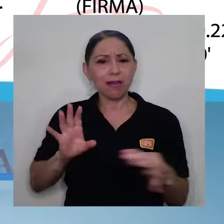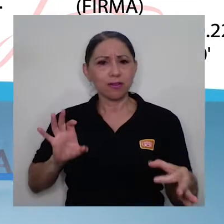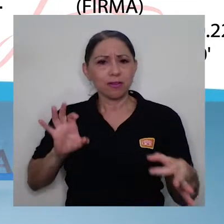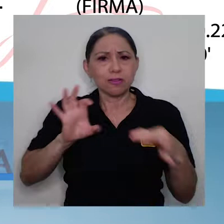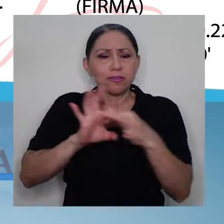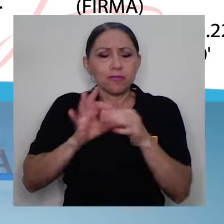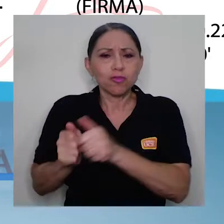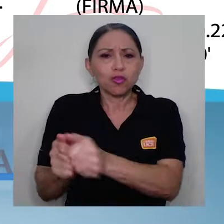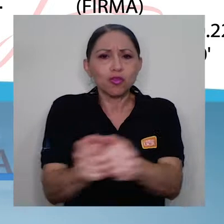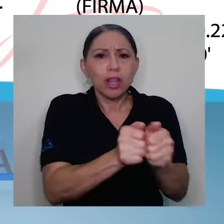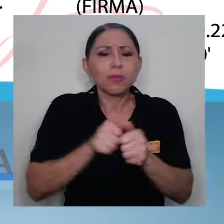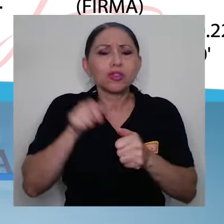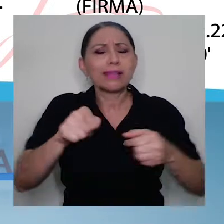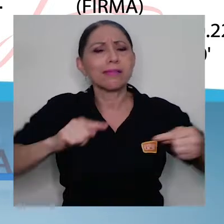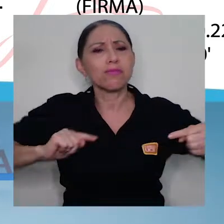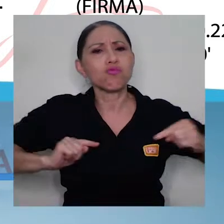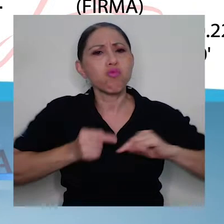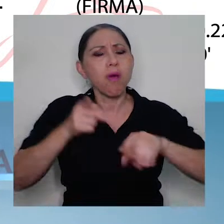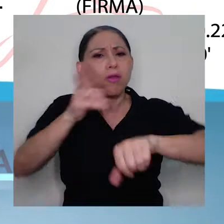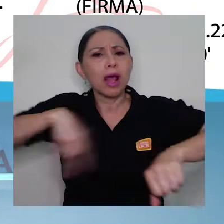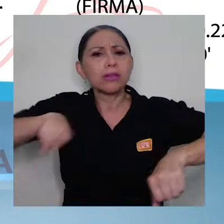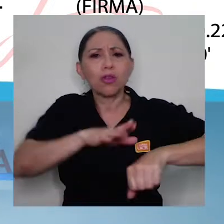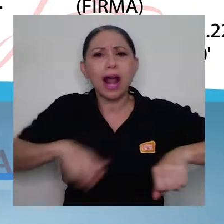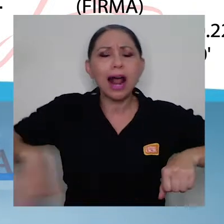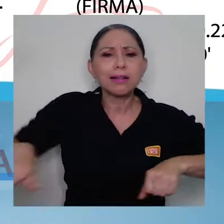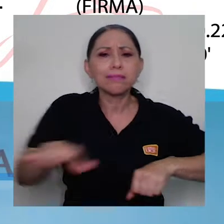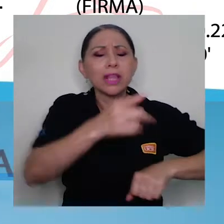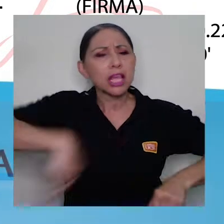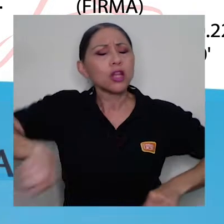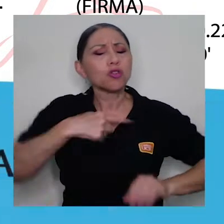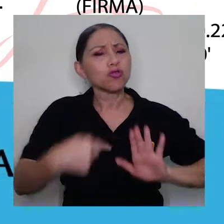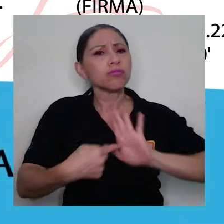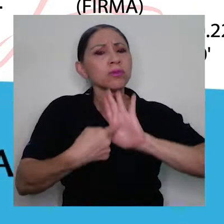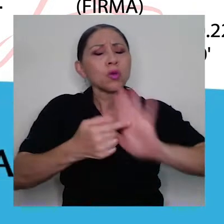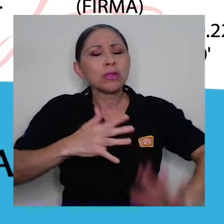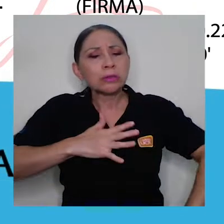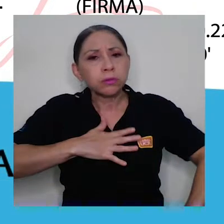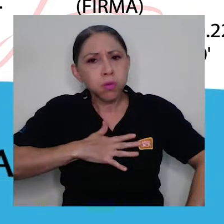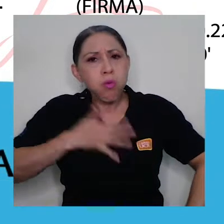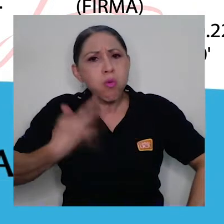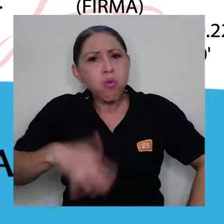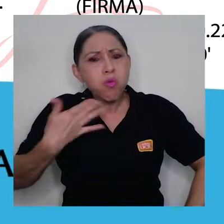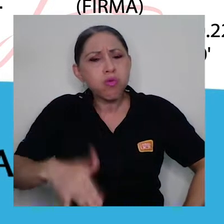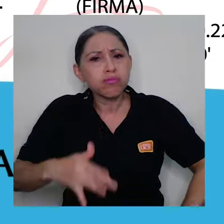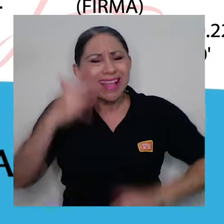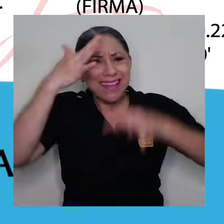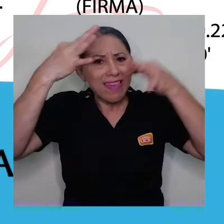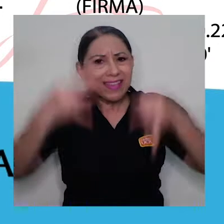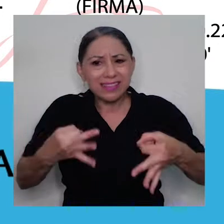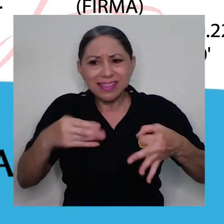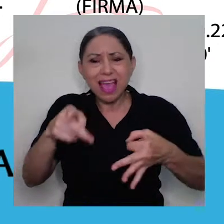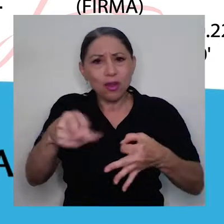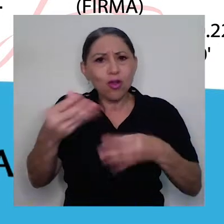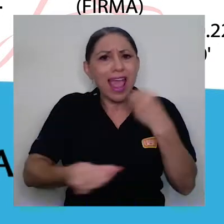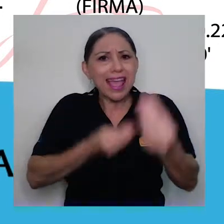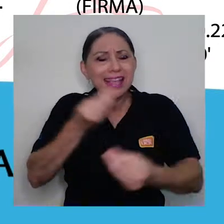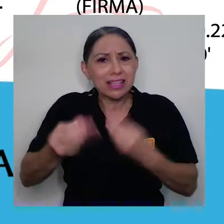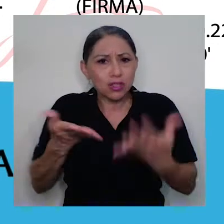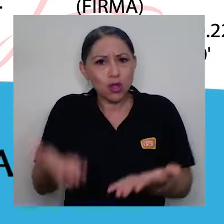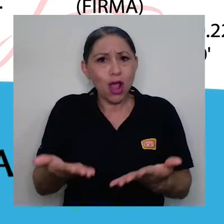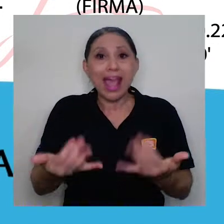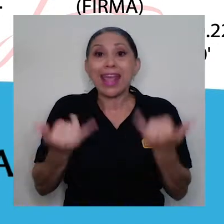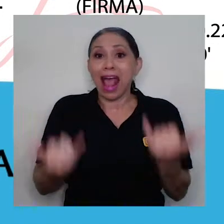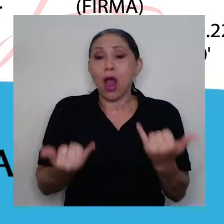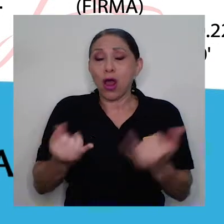este duelo nacional y elevamos nuestra más profunda indignación al optar por esta vía arbitraria que pone